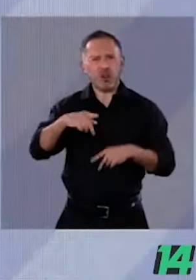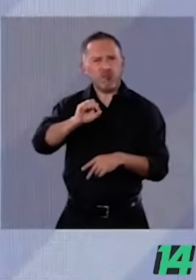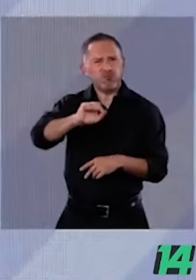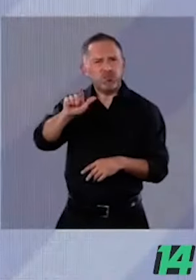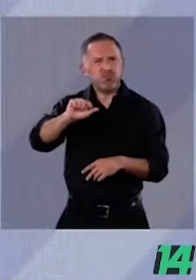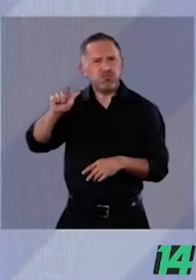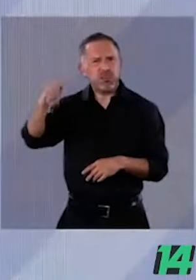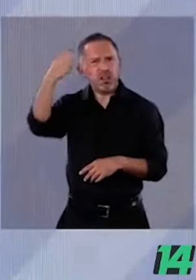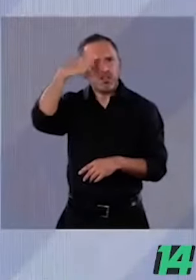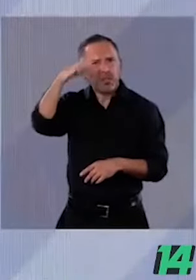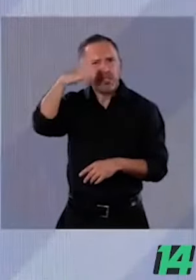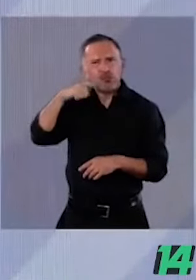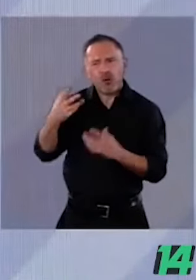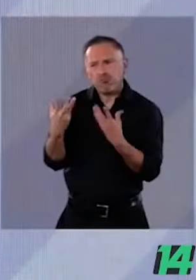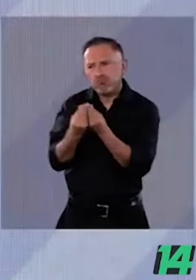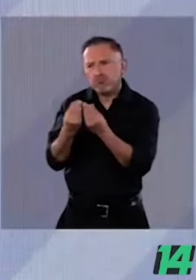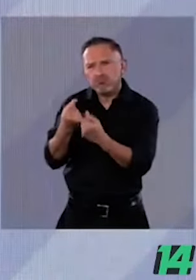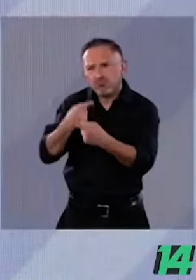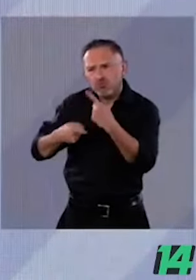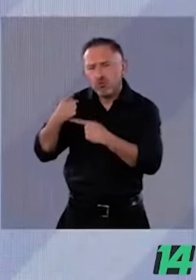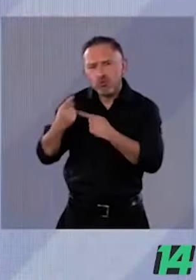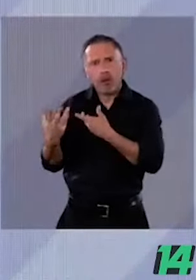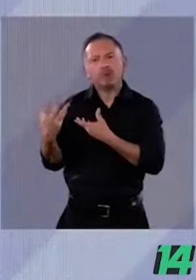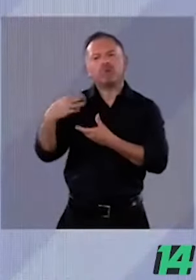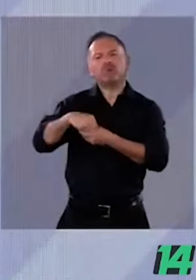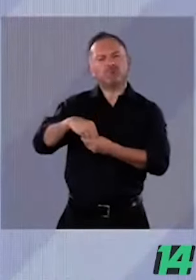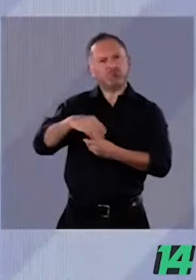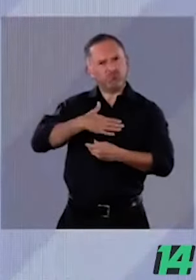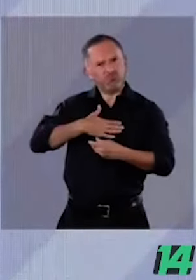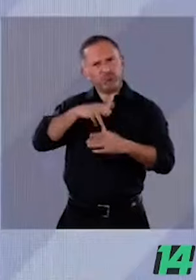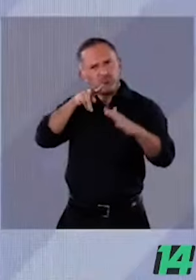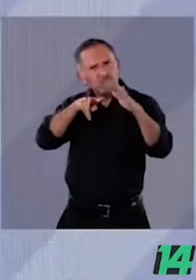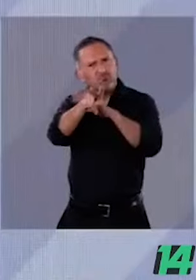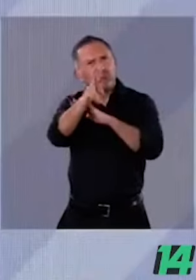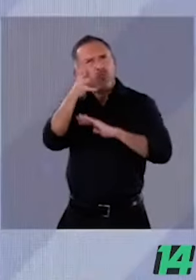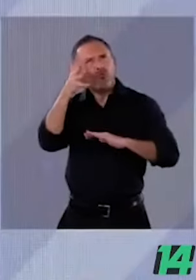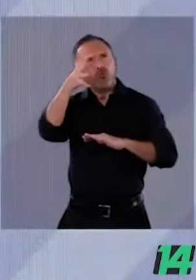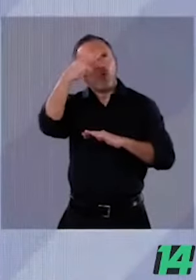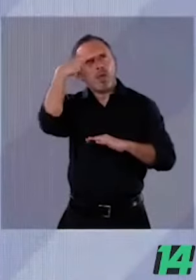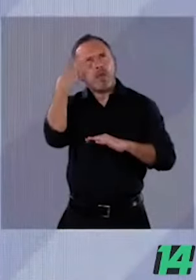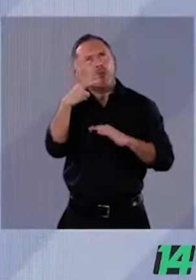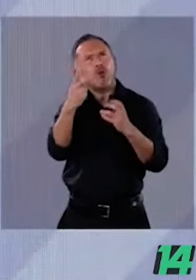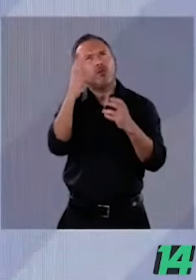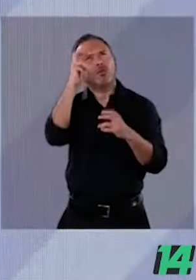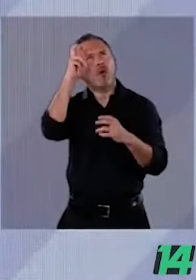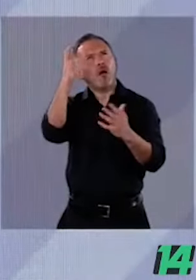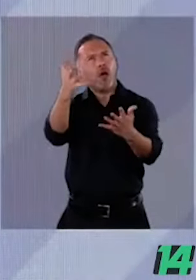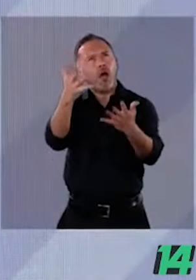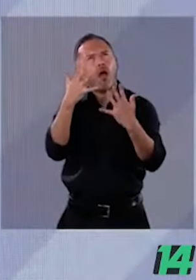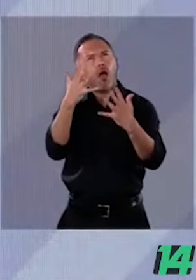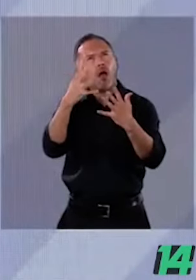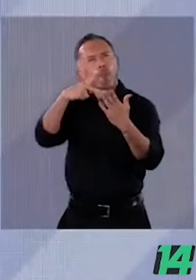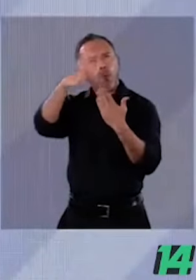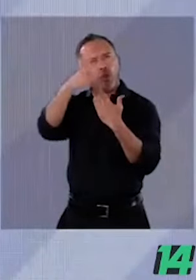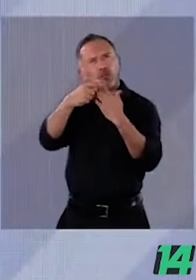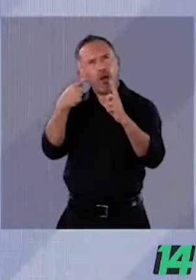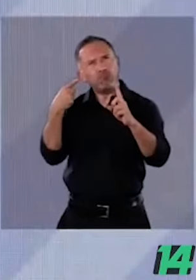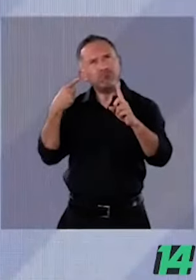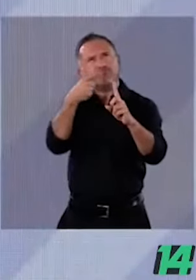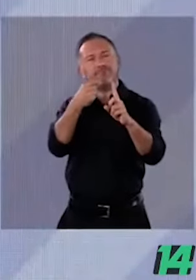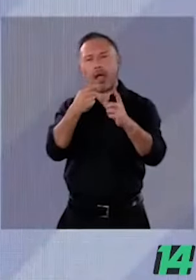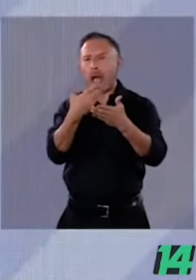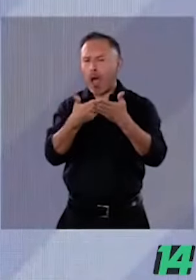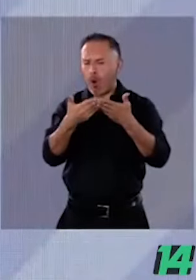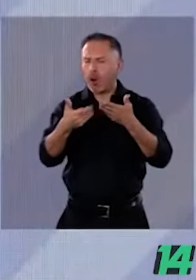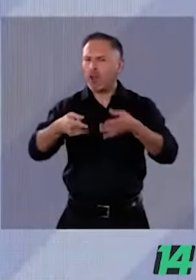parte de nuestro proyecto de nación. Es decir, se está construyendo un proyecto de nación digno del México del presente y del